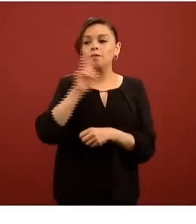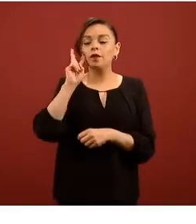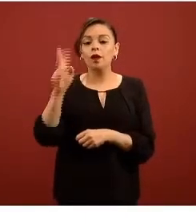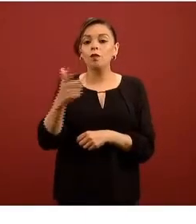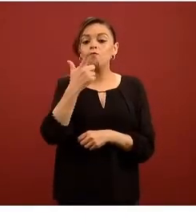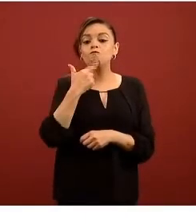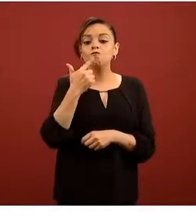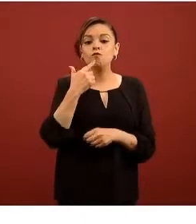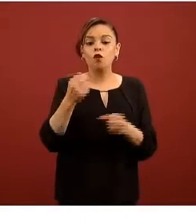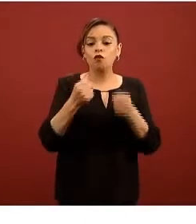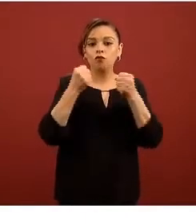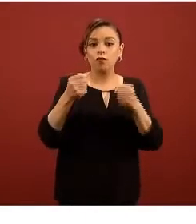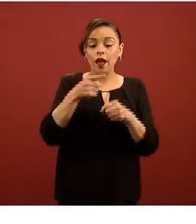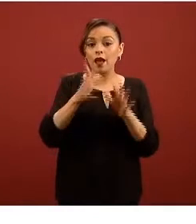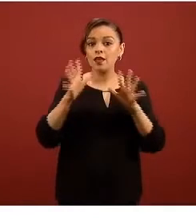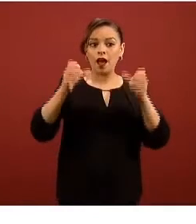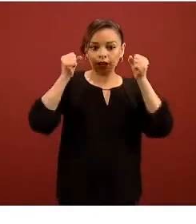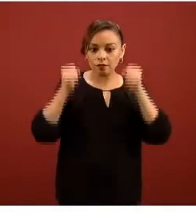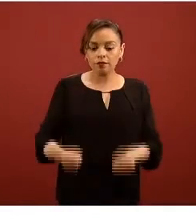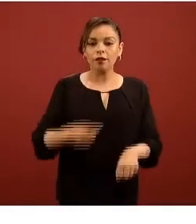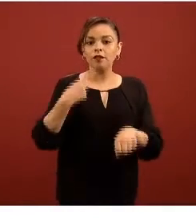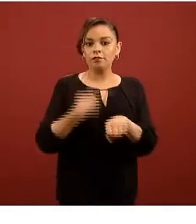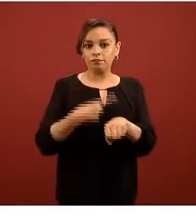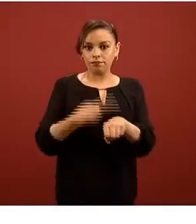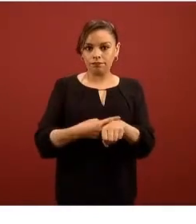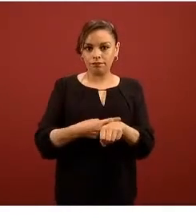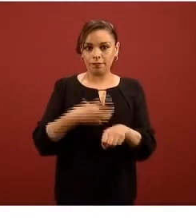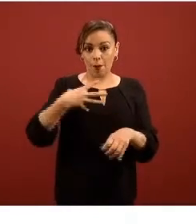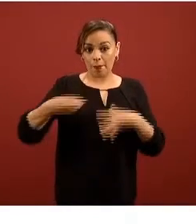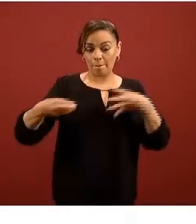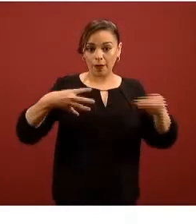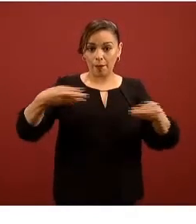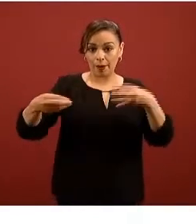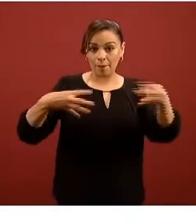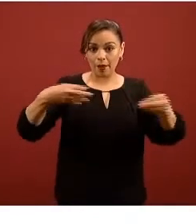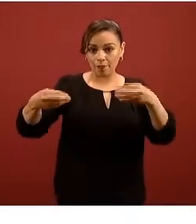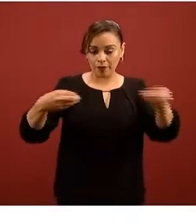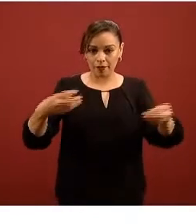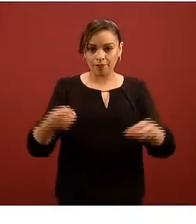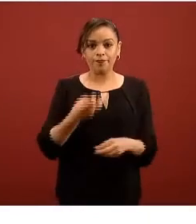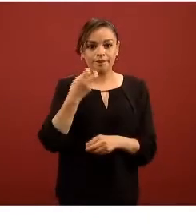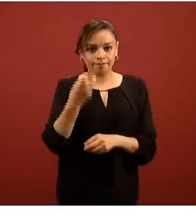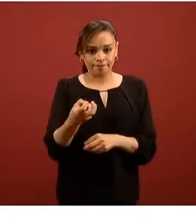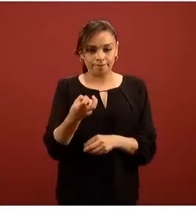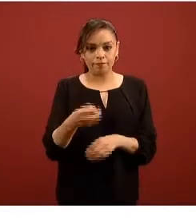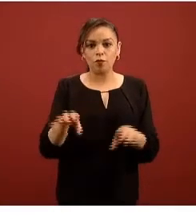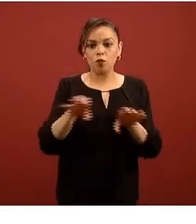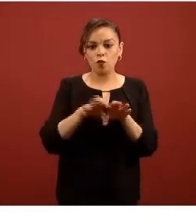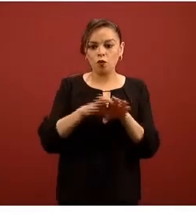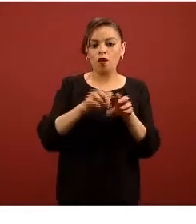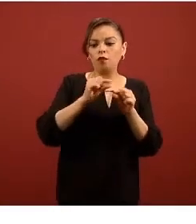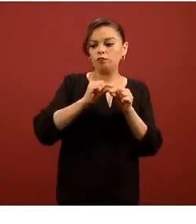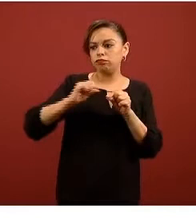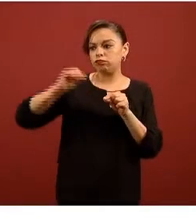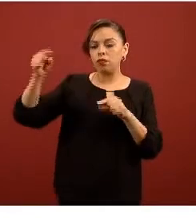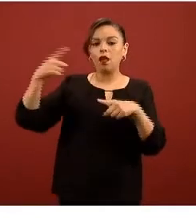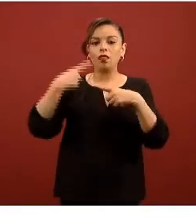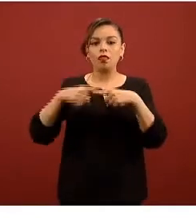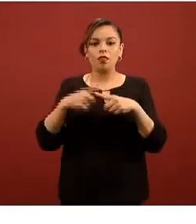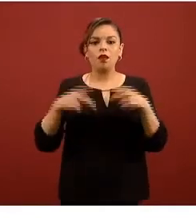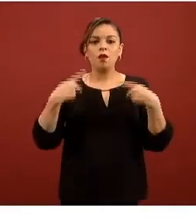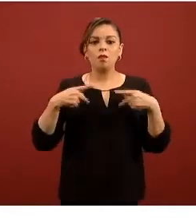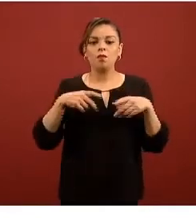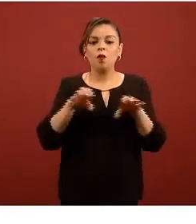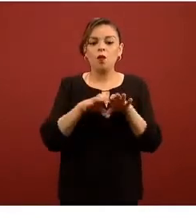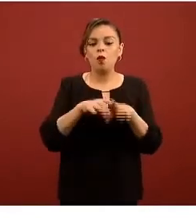confirmados por lo tanto ya es la epidemia confirmada y cuál es esta tendencia que tiene en función de su presentación pero